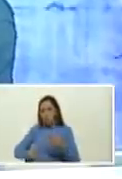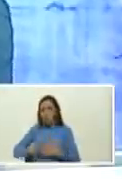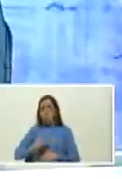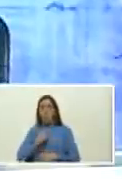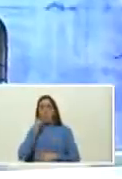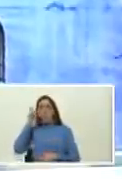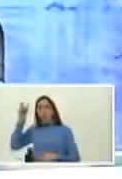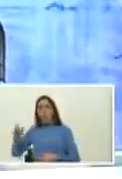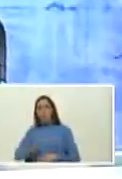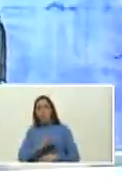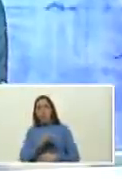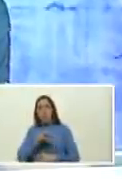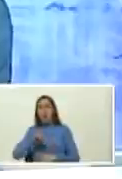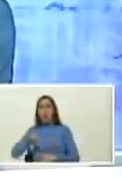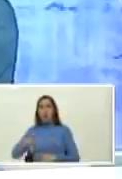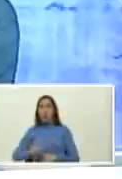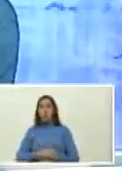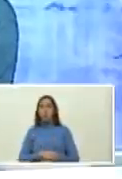Abreu